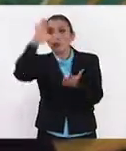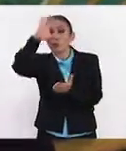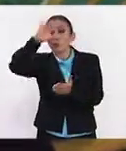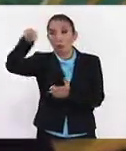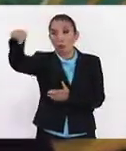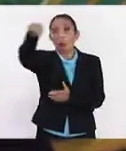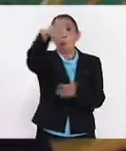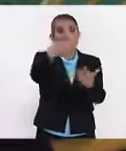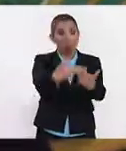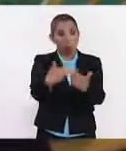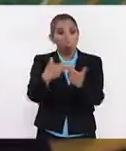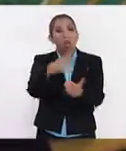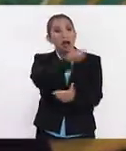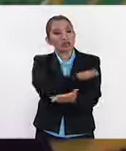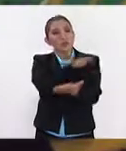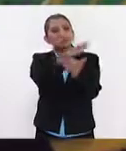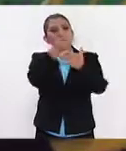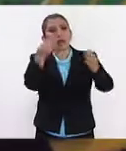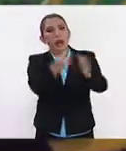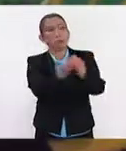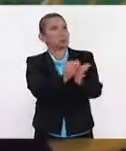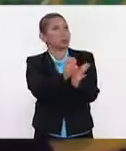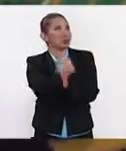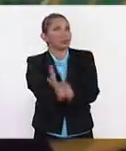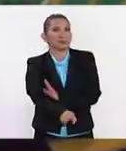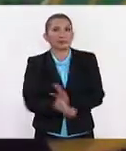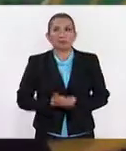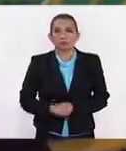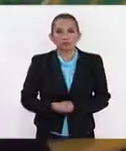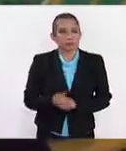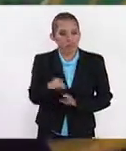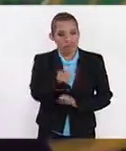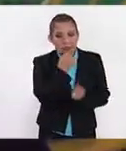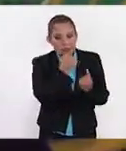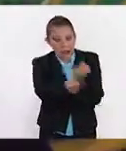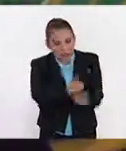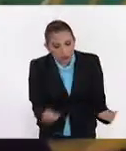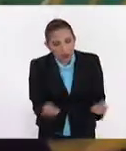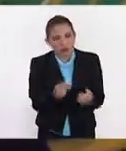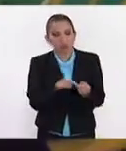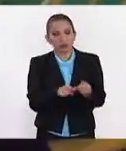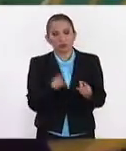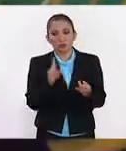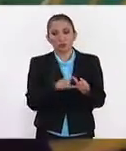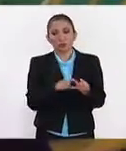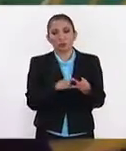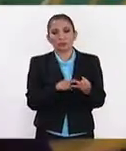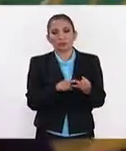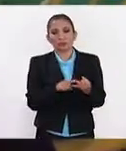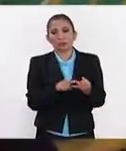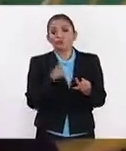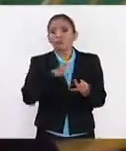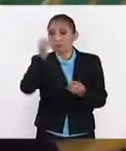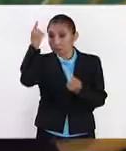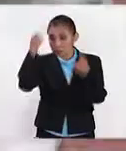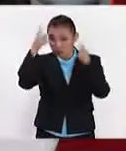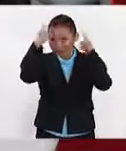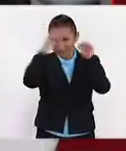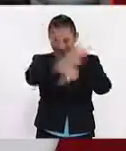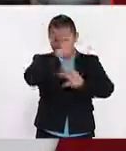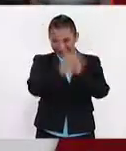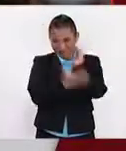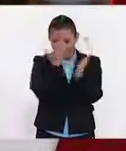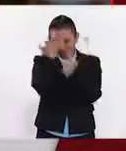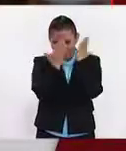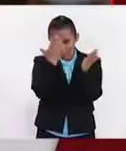en donde ellos imparten clases, por ejemplo, a los niños. Así que hay algunos egresados que